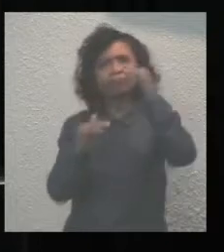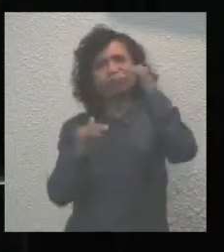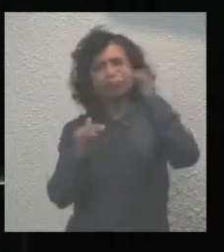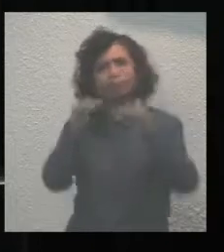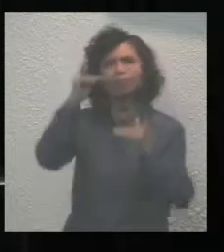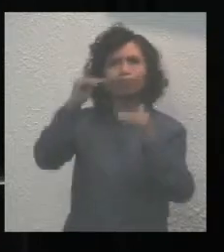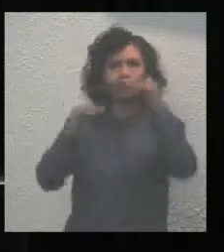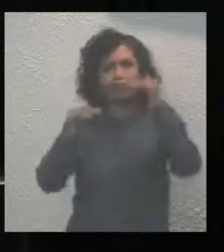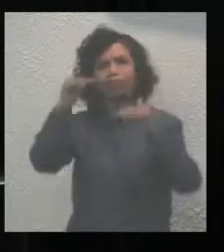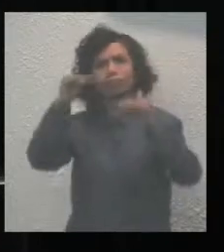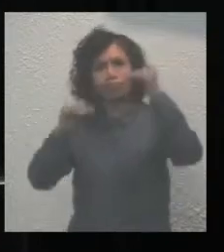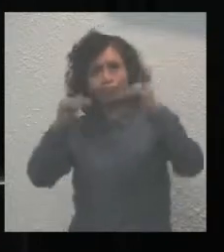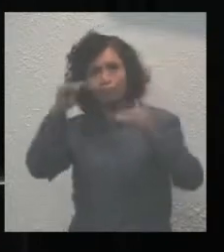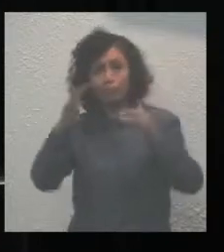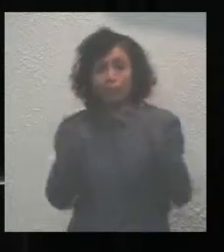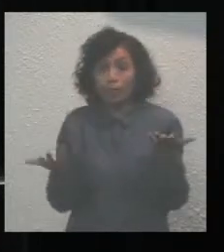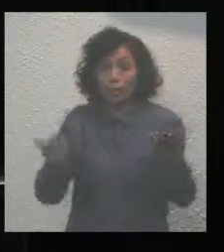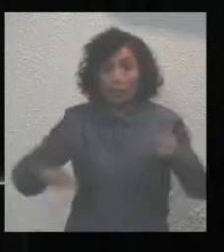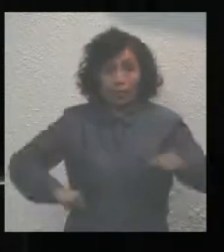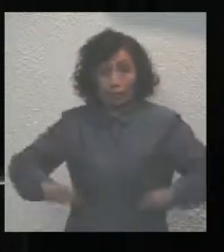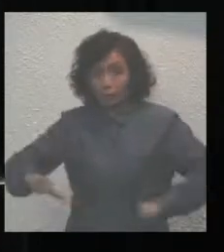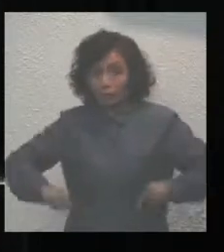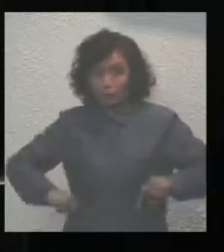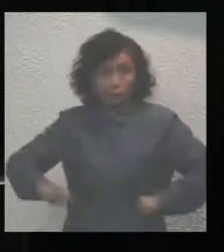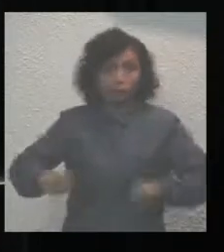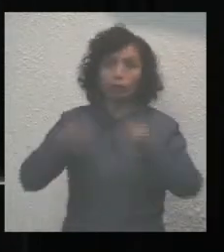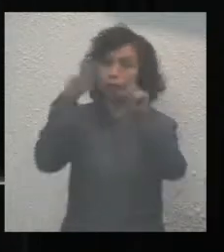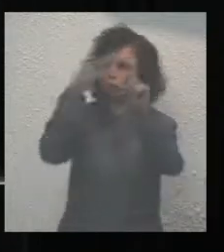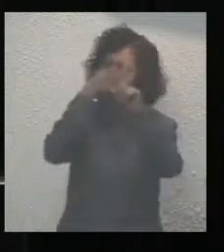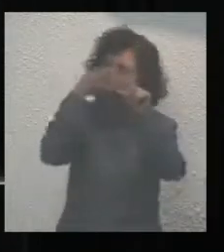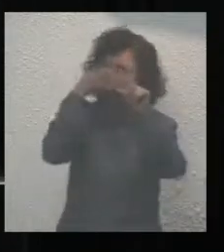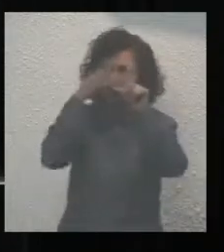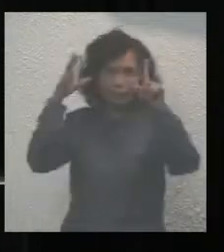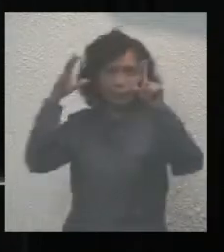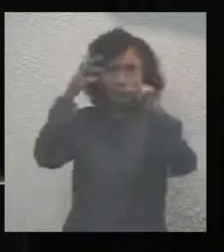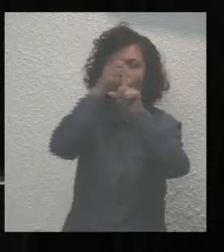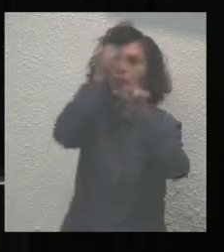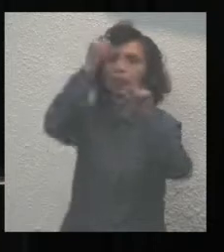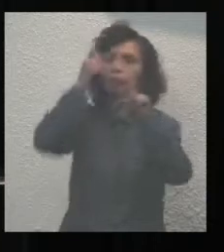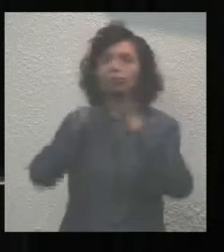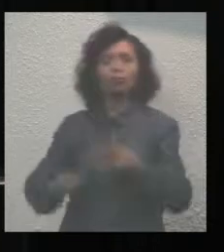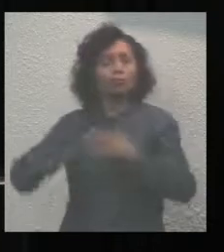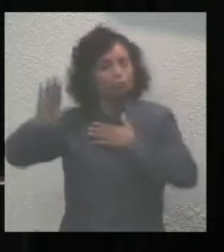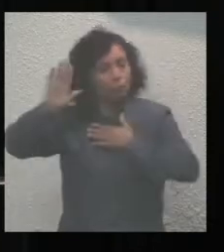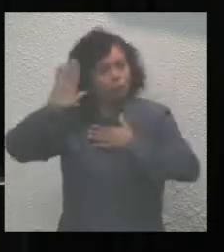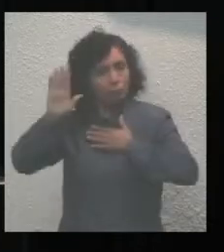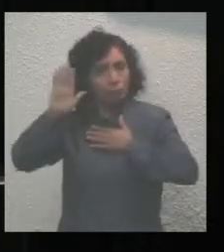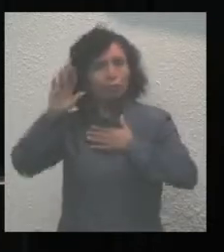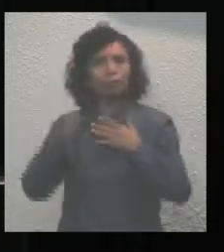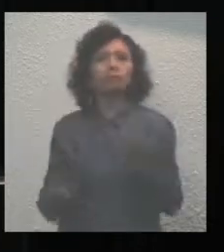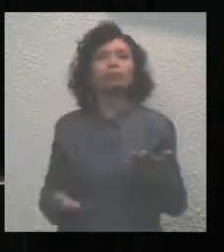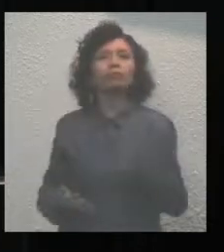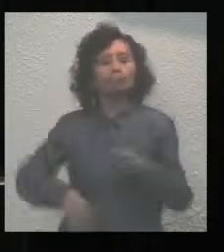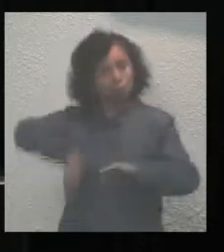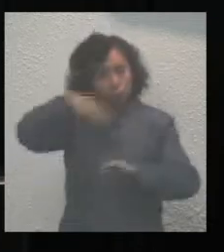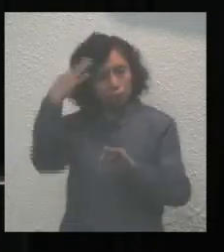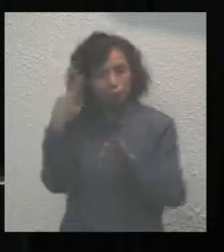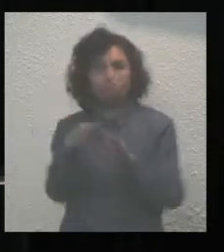emprendidas, las metas alcanzadas, los compromisos cumplidos y, desde luego,